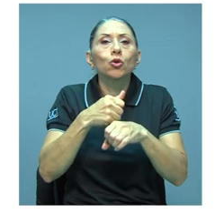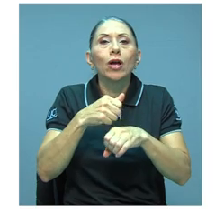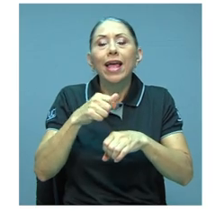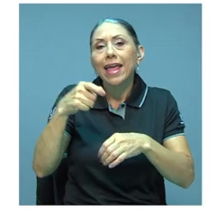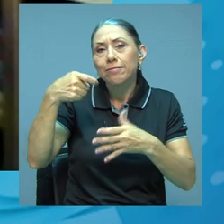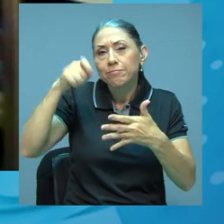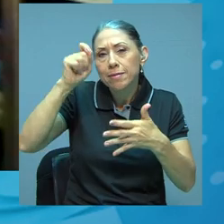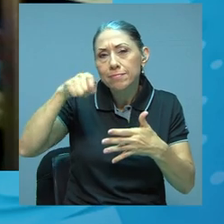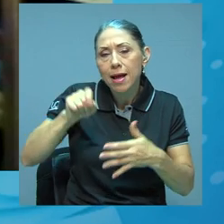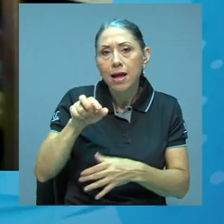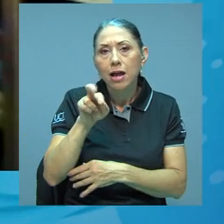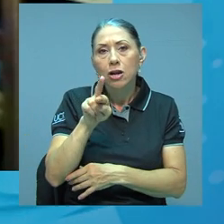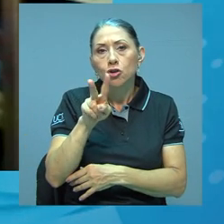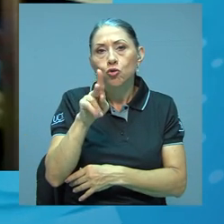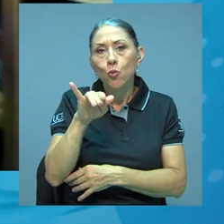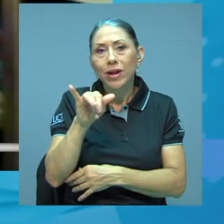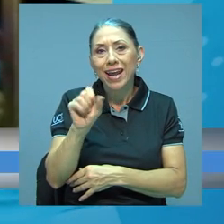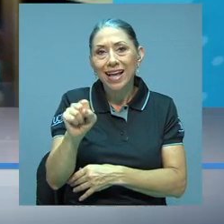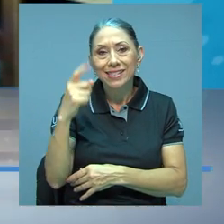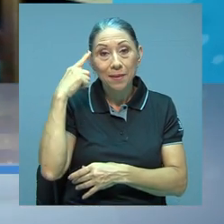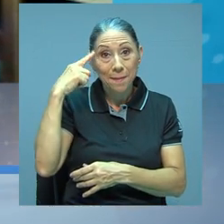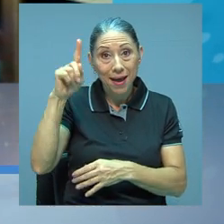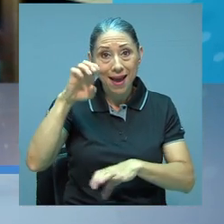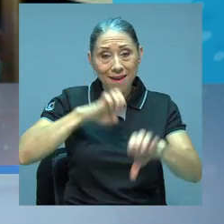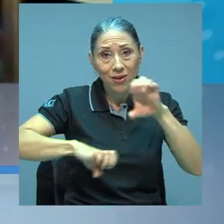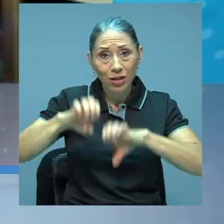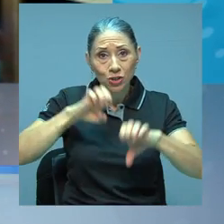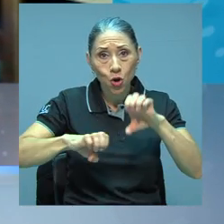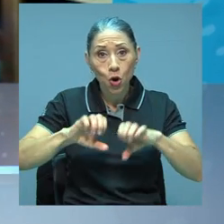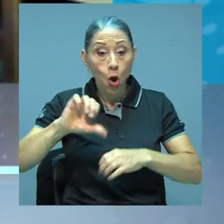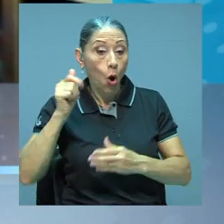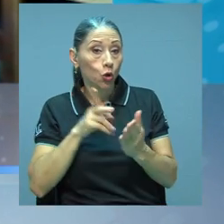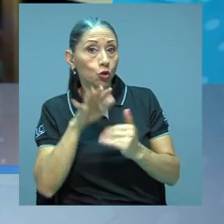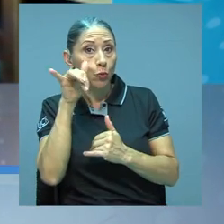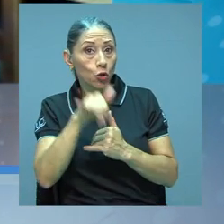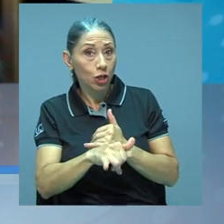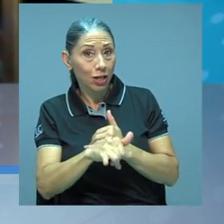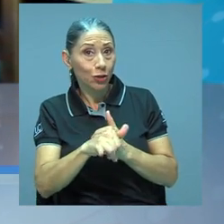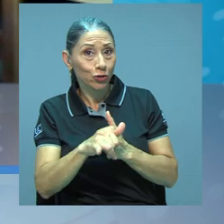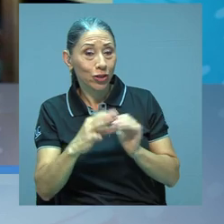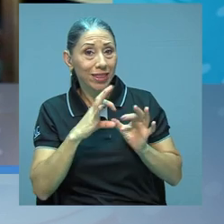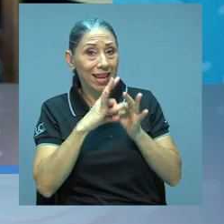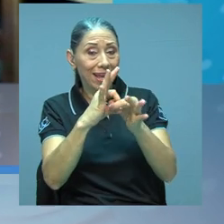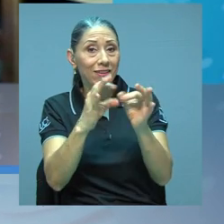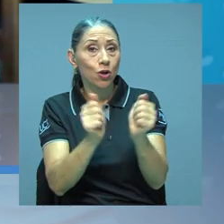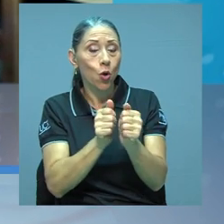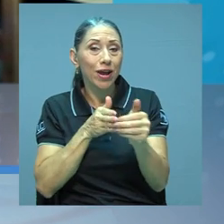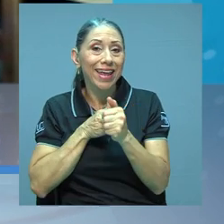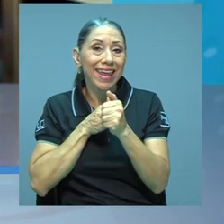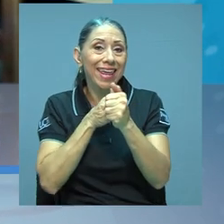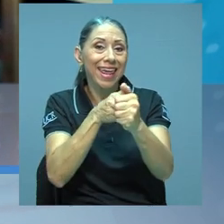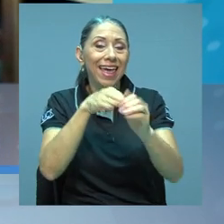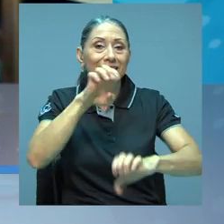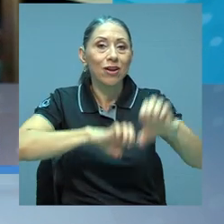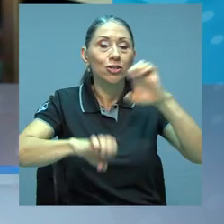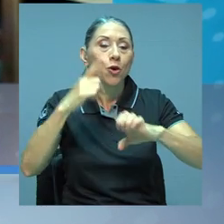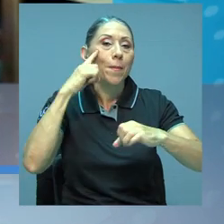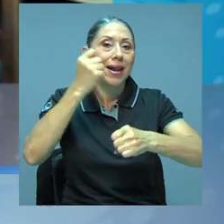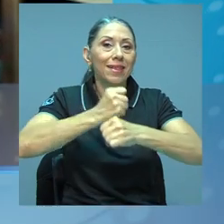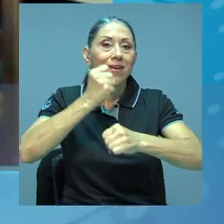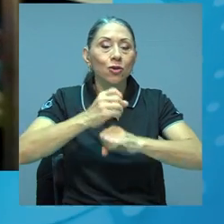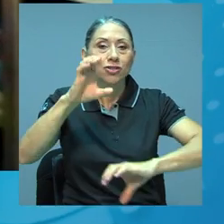evaluación, otros productos del proyecto tienen que ver con una guía de evaluación para los trabajos de ciencias